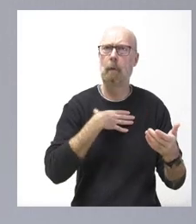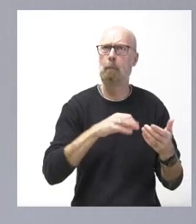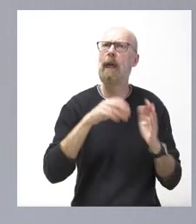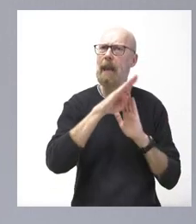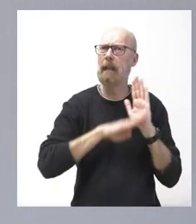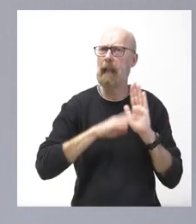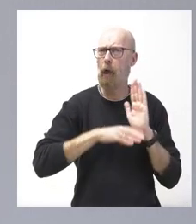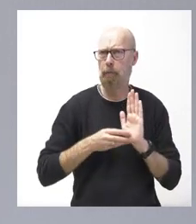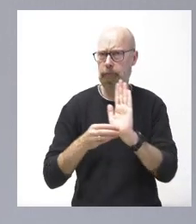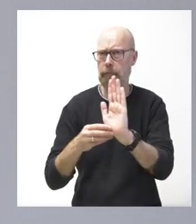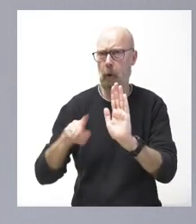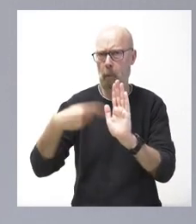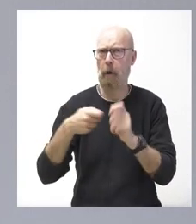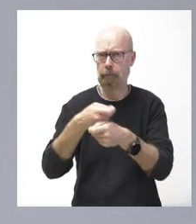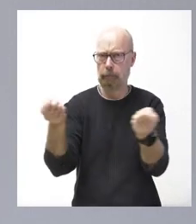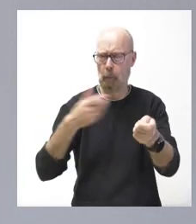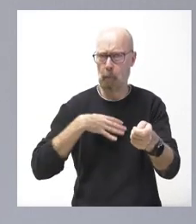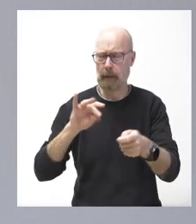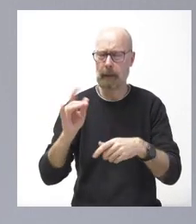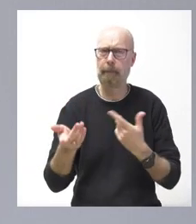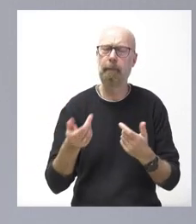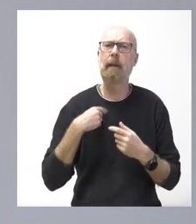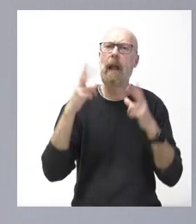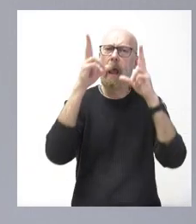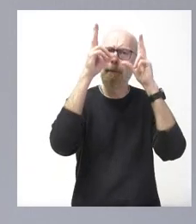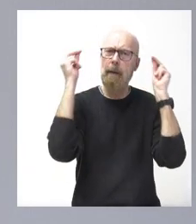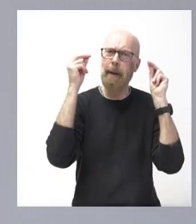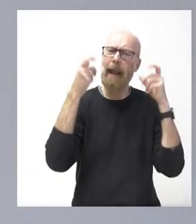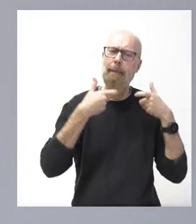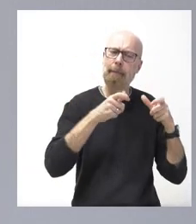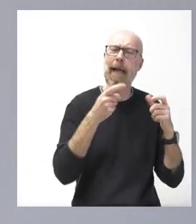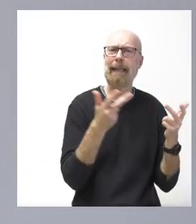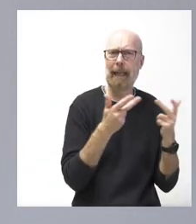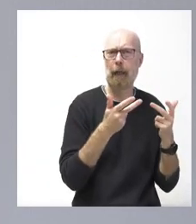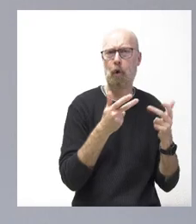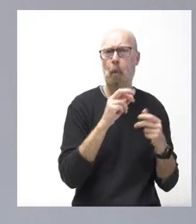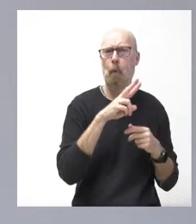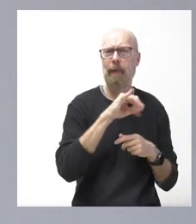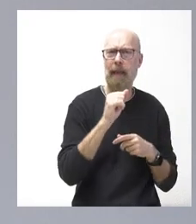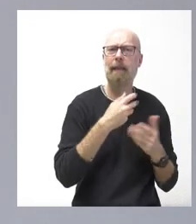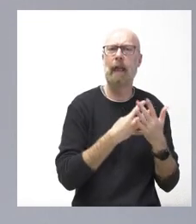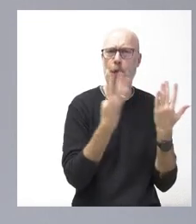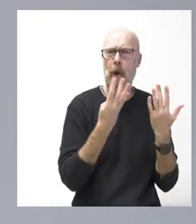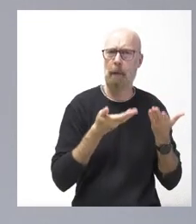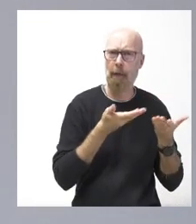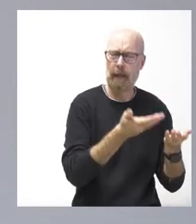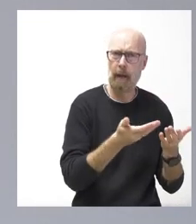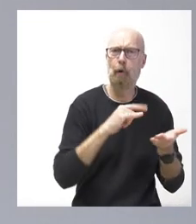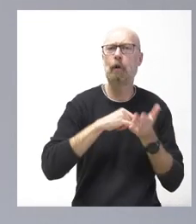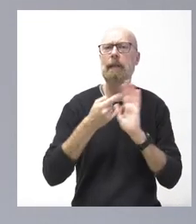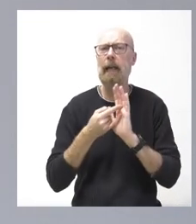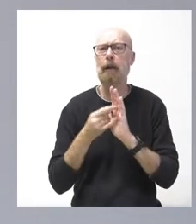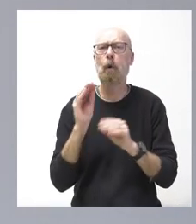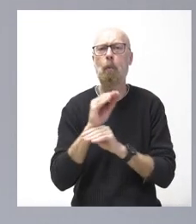problema antes de que marchen de aquí. Enfermeras de críticos en urgencia y UCI, otras 19 profesionales. Técnicos de cuidados auxiliares de